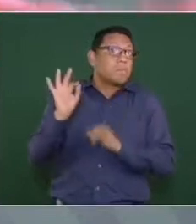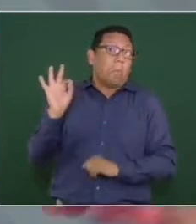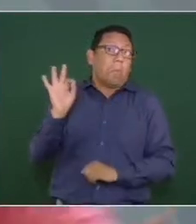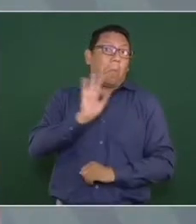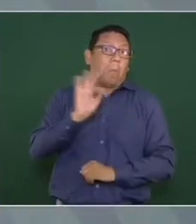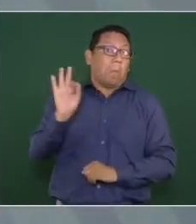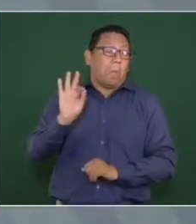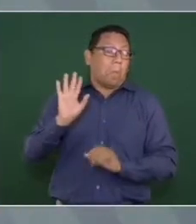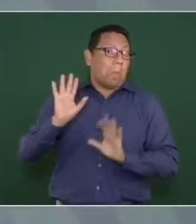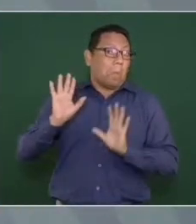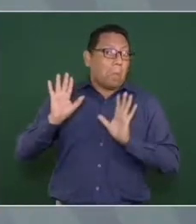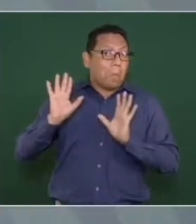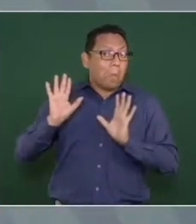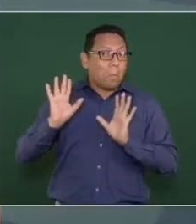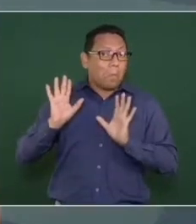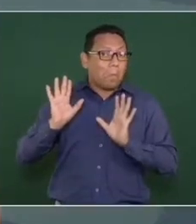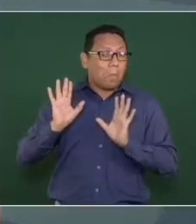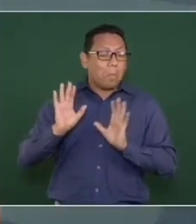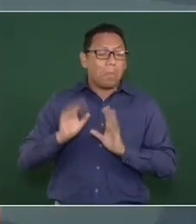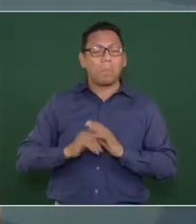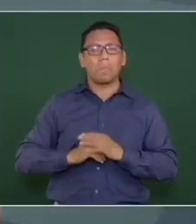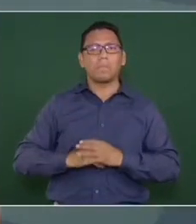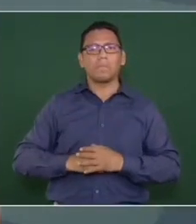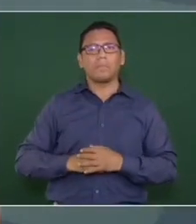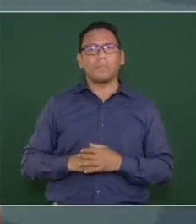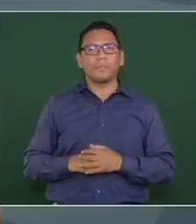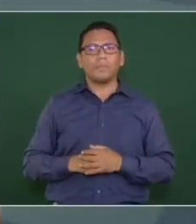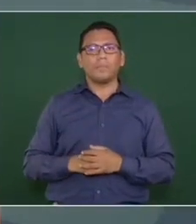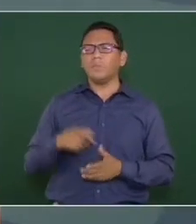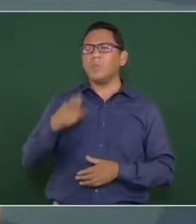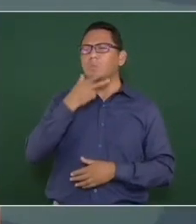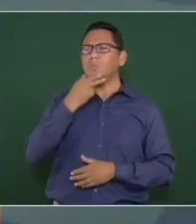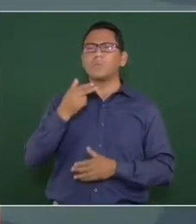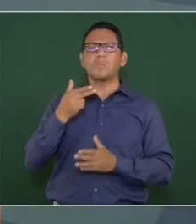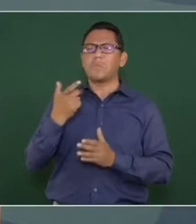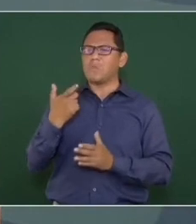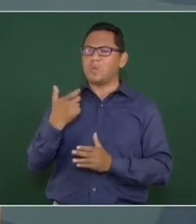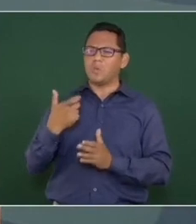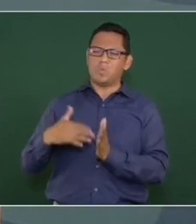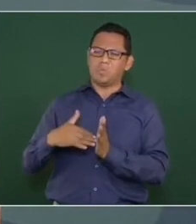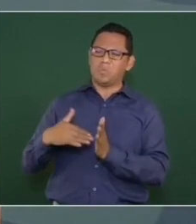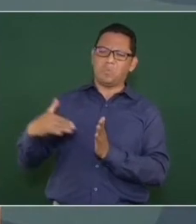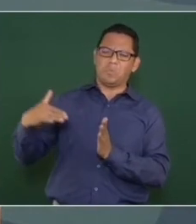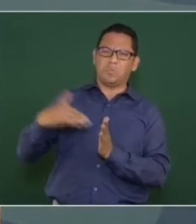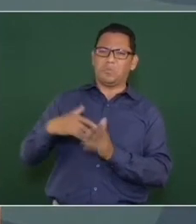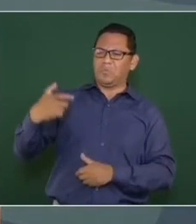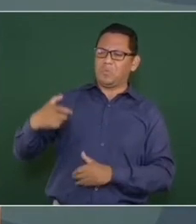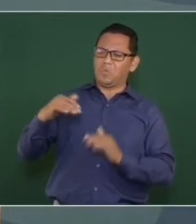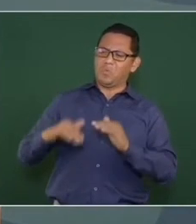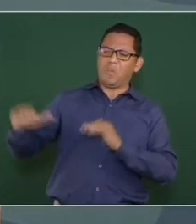a un multimillonario famoso